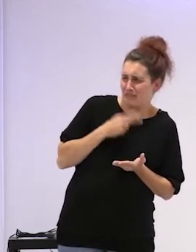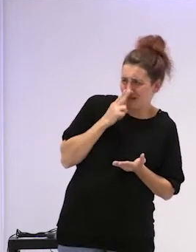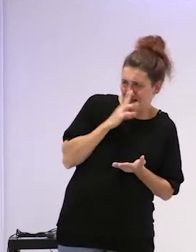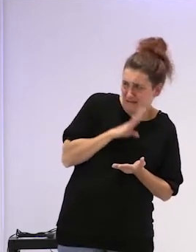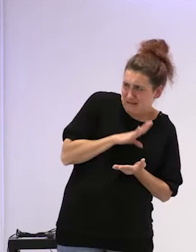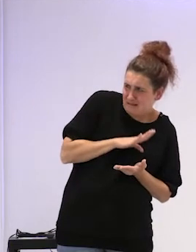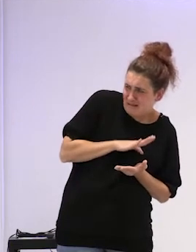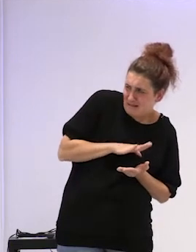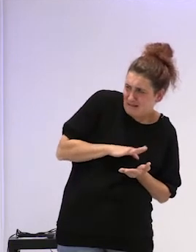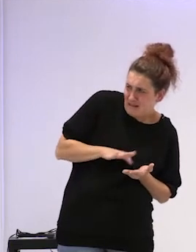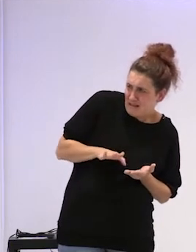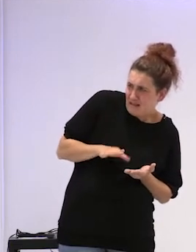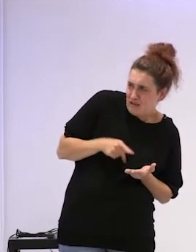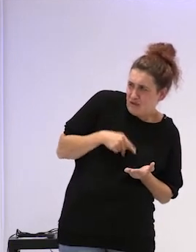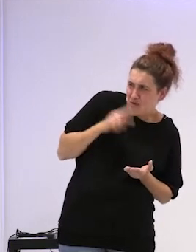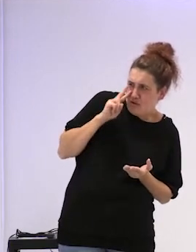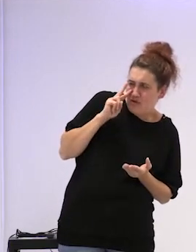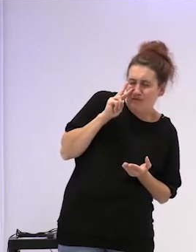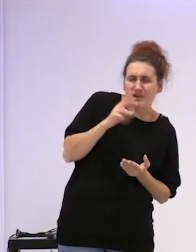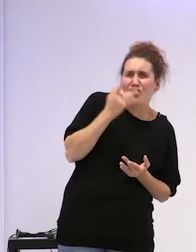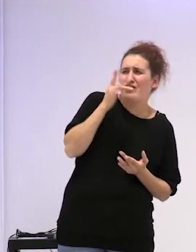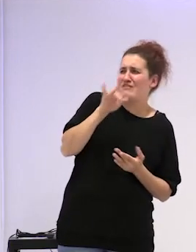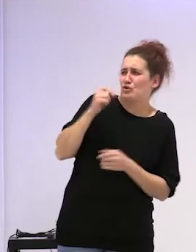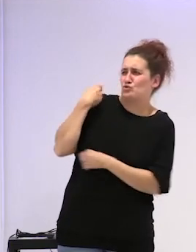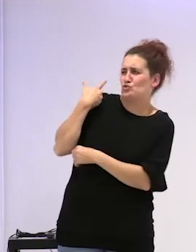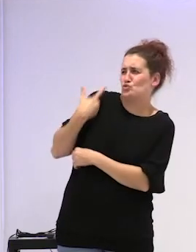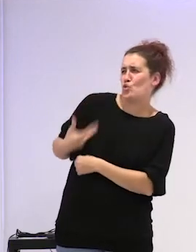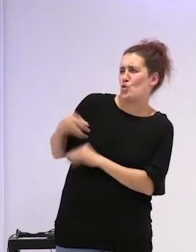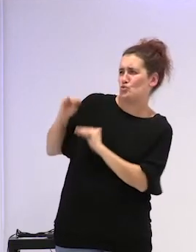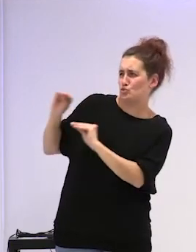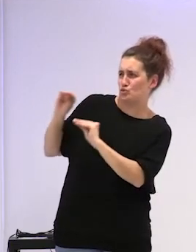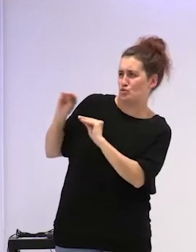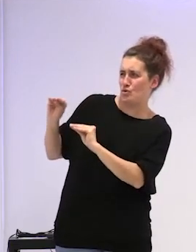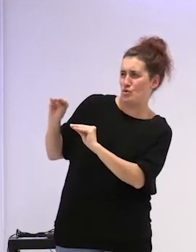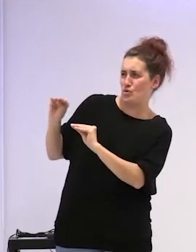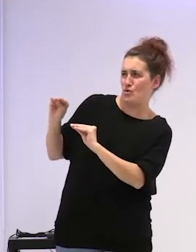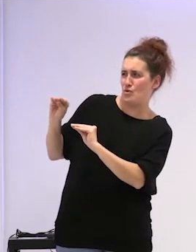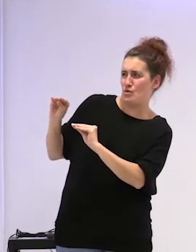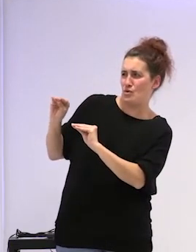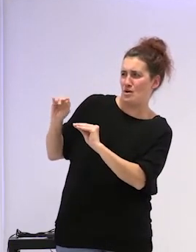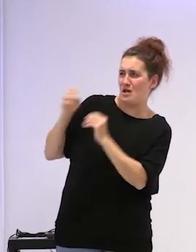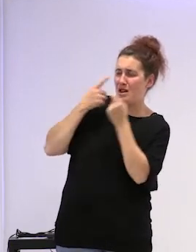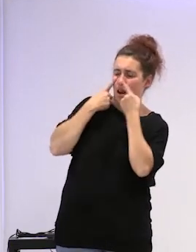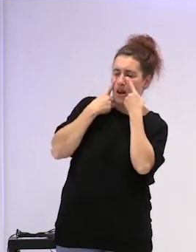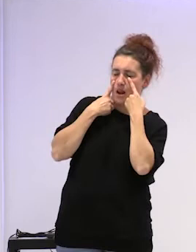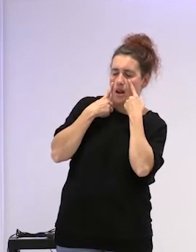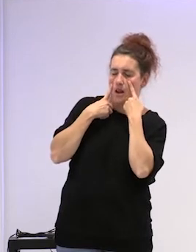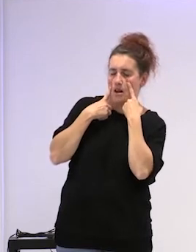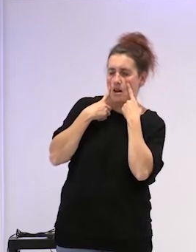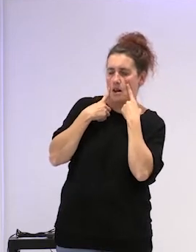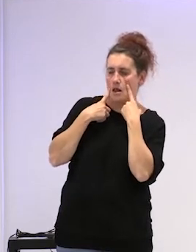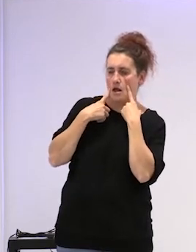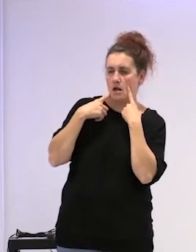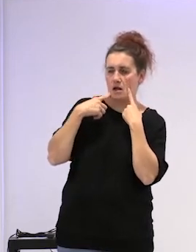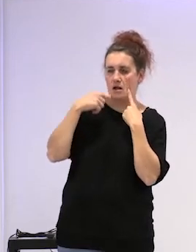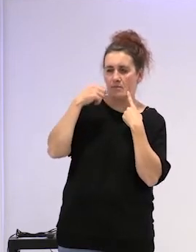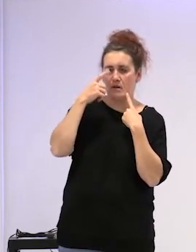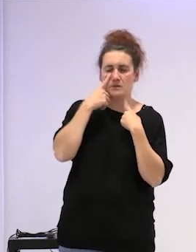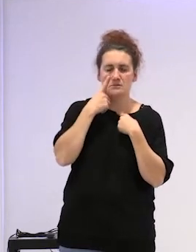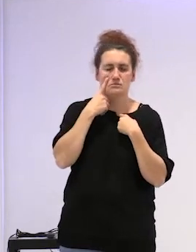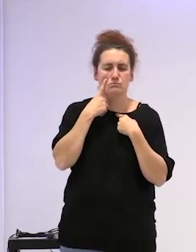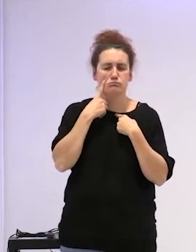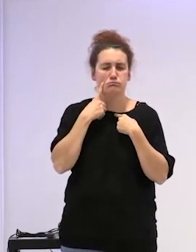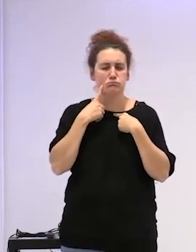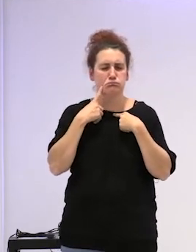veo en el reflejo de su sudor las lágrimas sin arnés